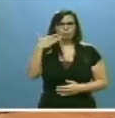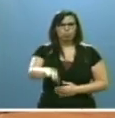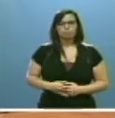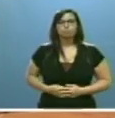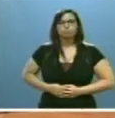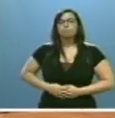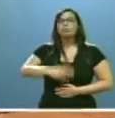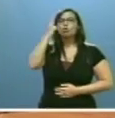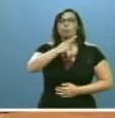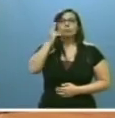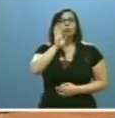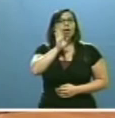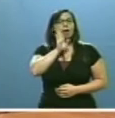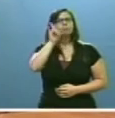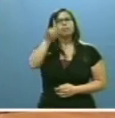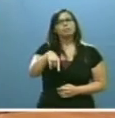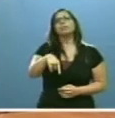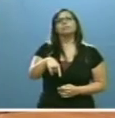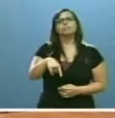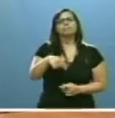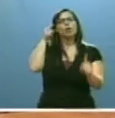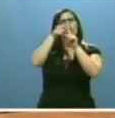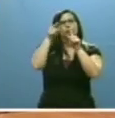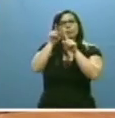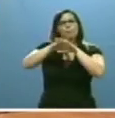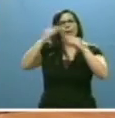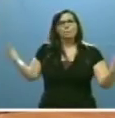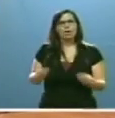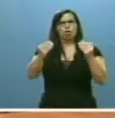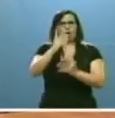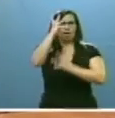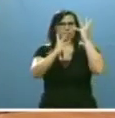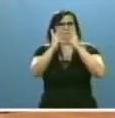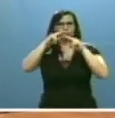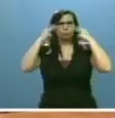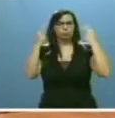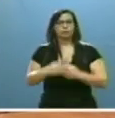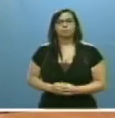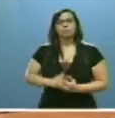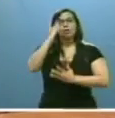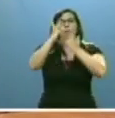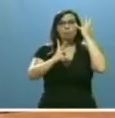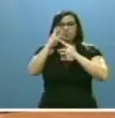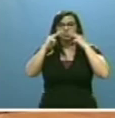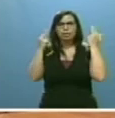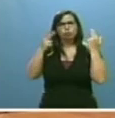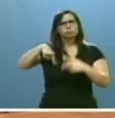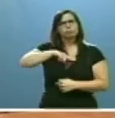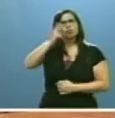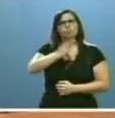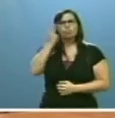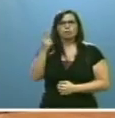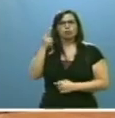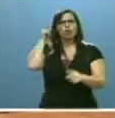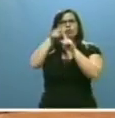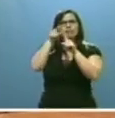compromisos cabe agregar asimismo una serie de objetivos de mejora de la Administración. Una Administración comprometida, como digo, con